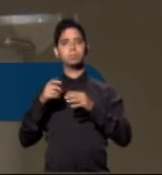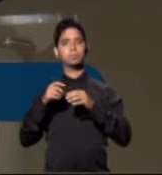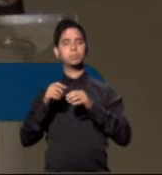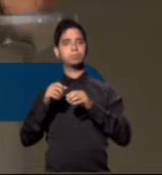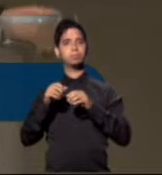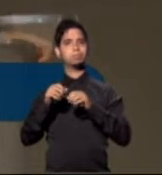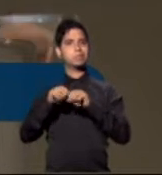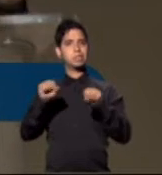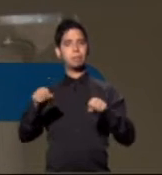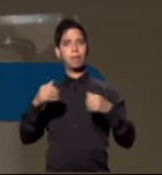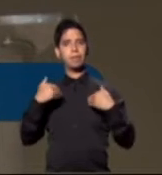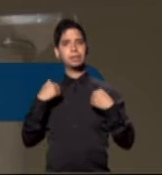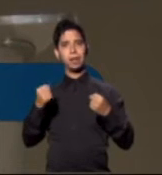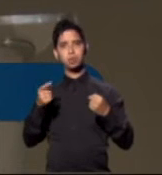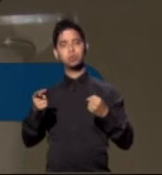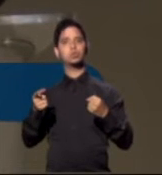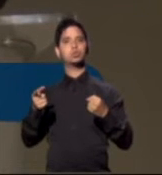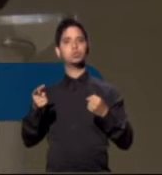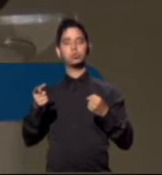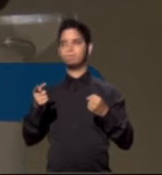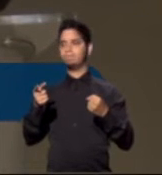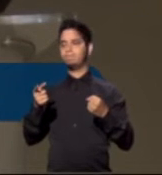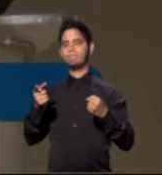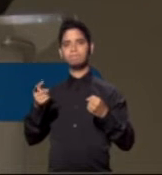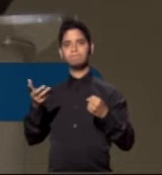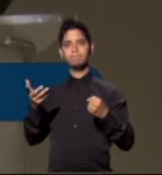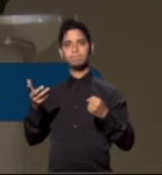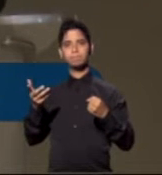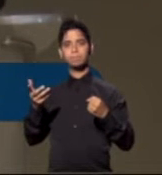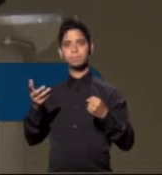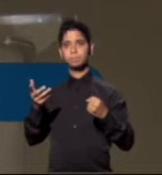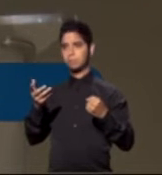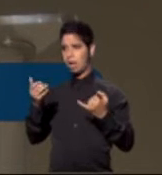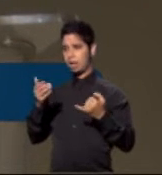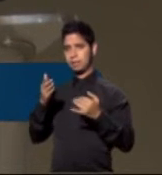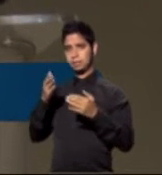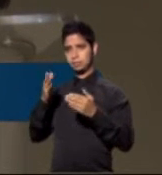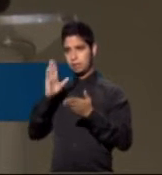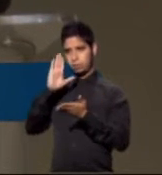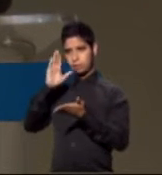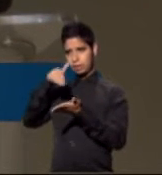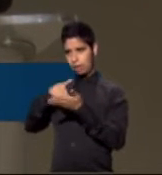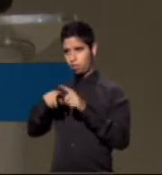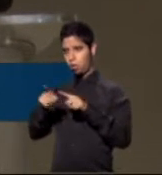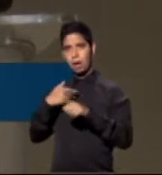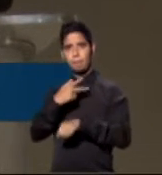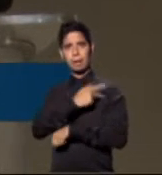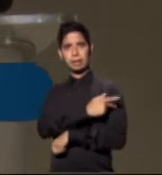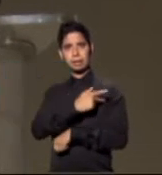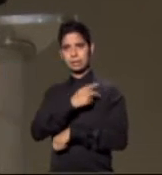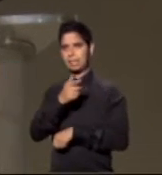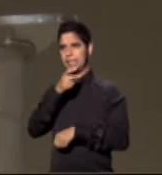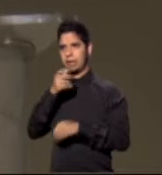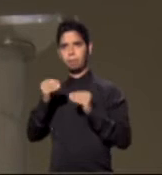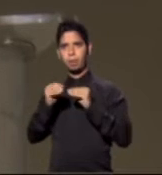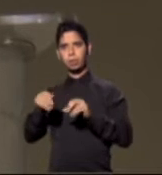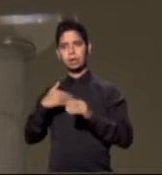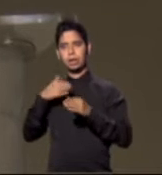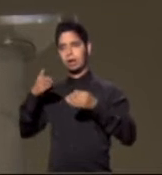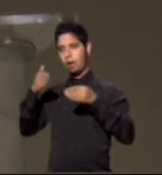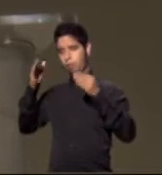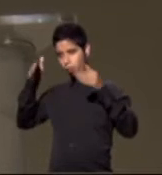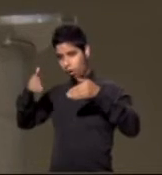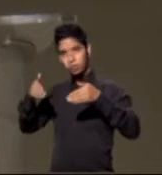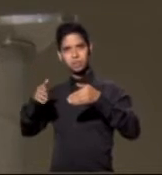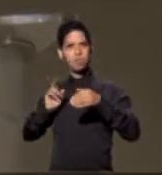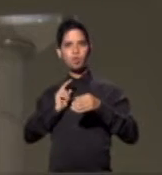absurdo que uno tenga que plantearse crear un sistema de salud centrado en el paciente. ¿En qué otra causa puede estar centrado? El problema es que el nuestro no